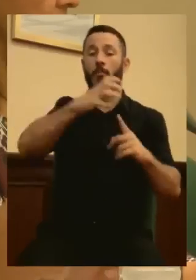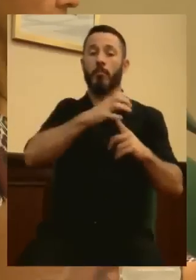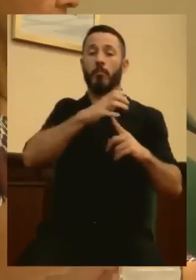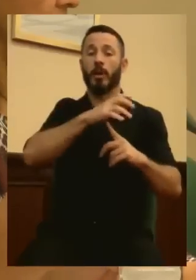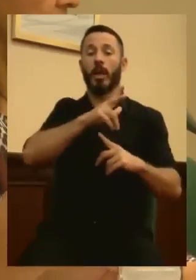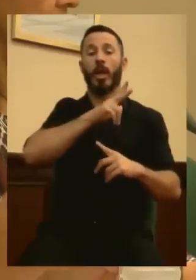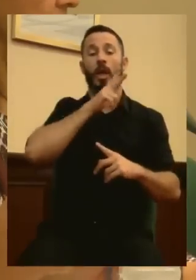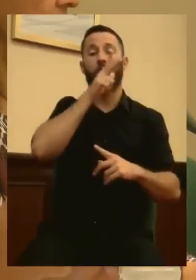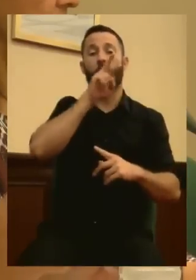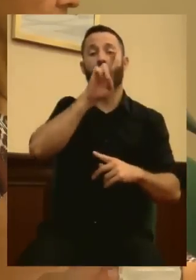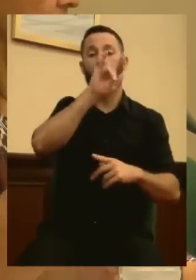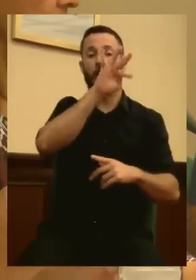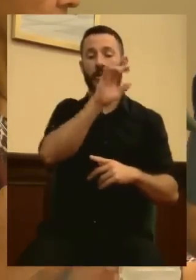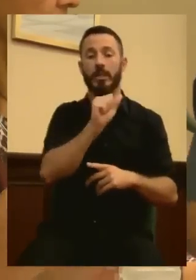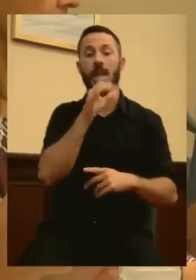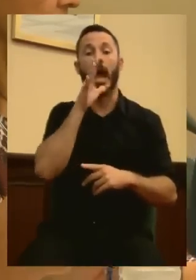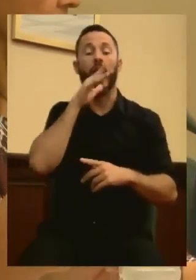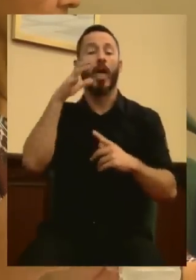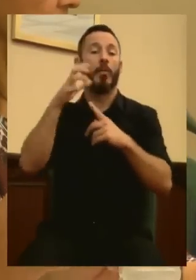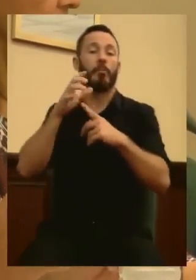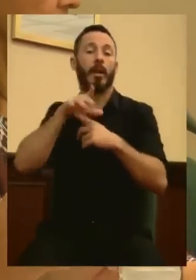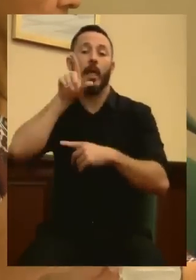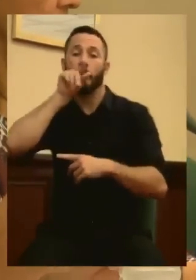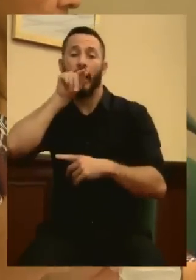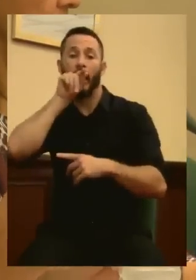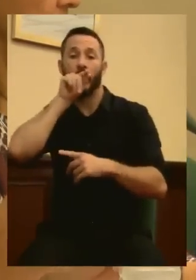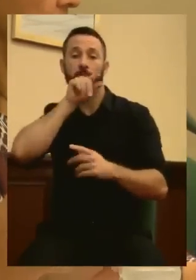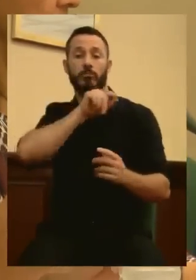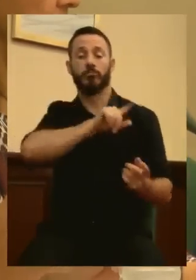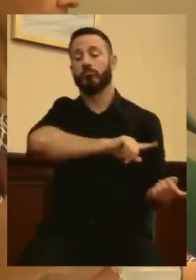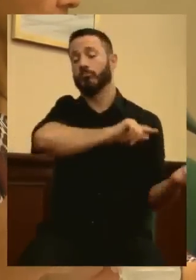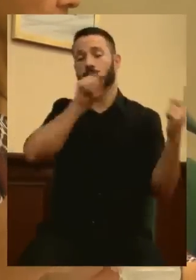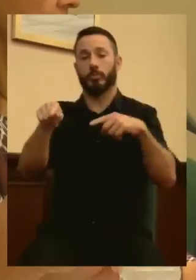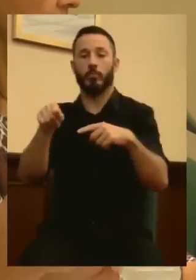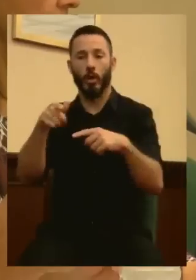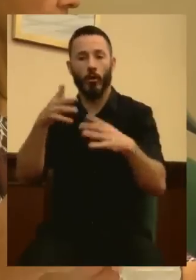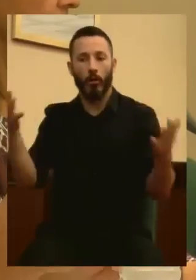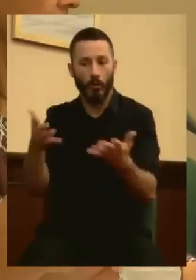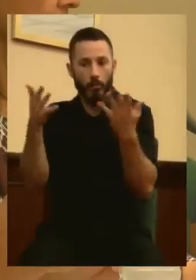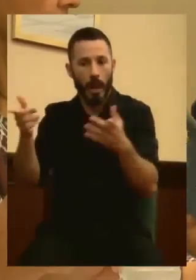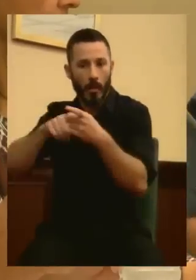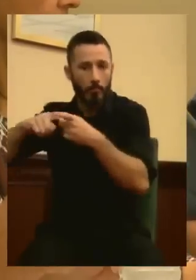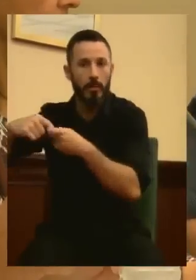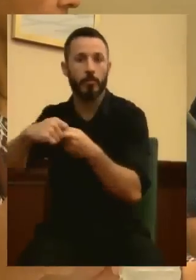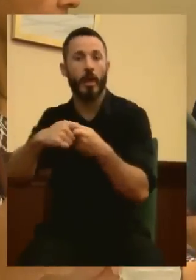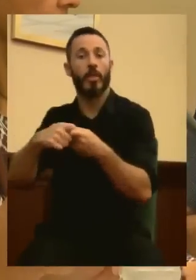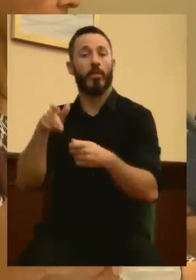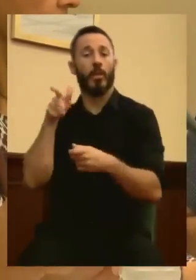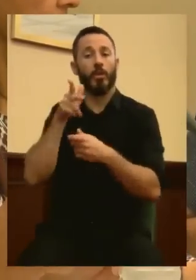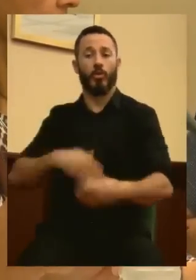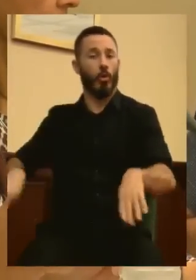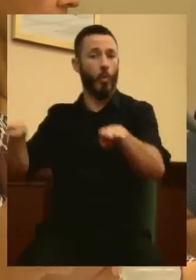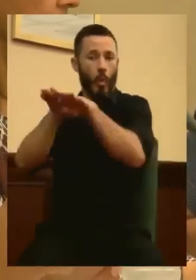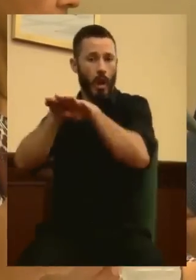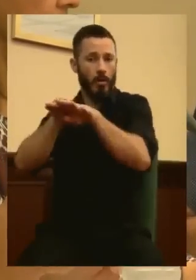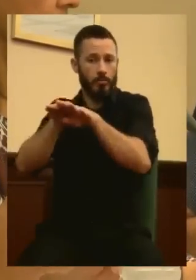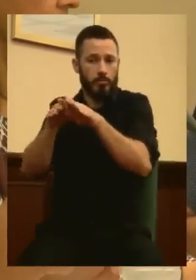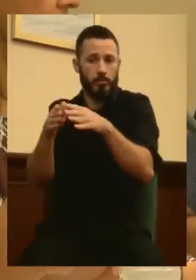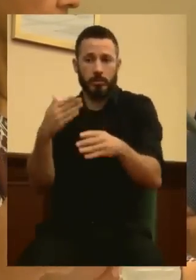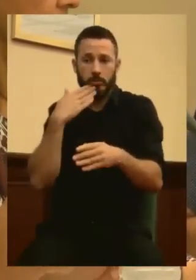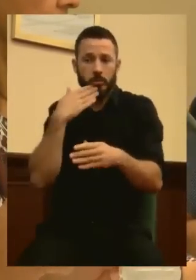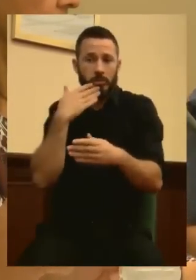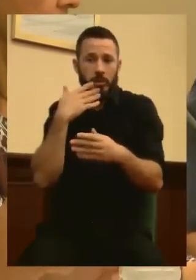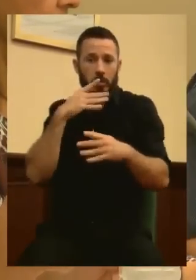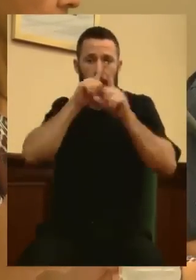hacen en el Parque de los Pájaros. Y se les facilita su participación en igualdad de derechos que a cualquier otra